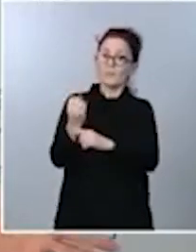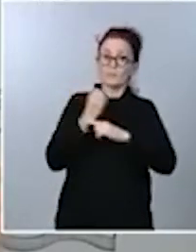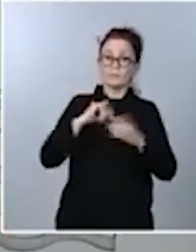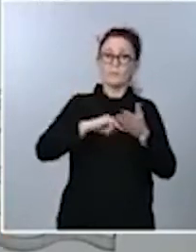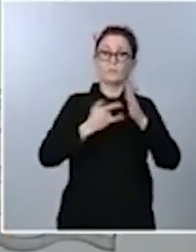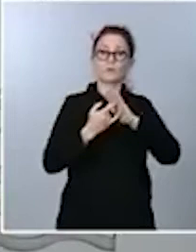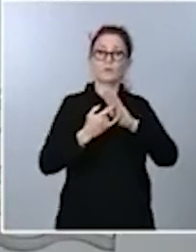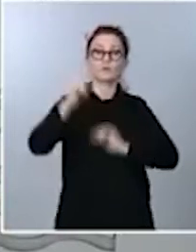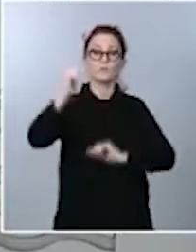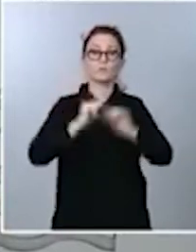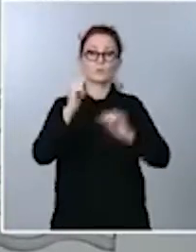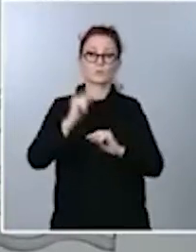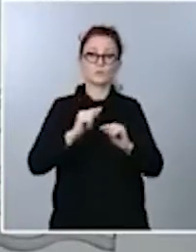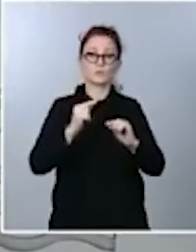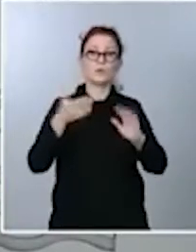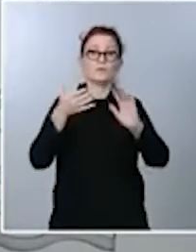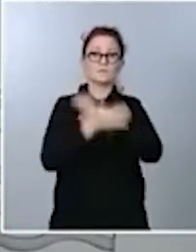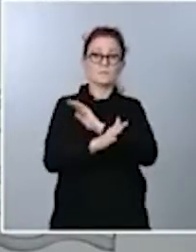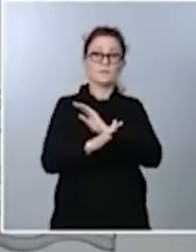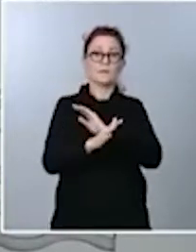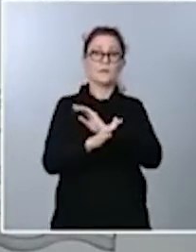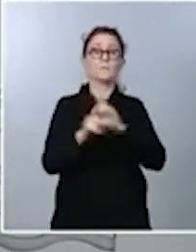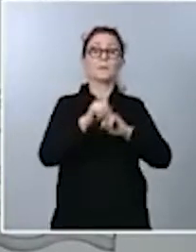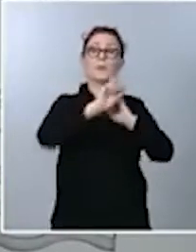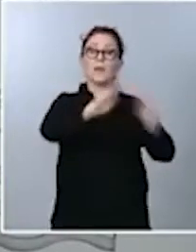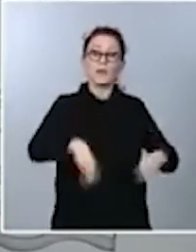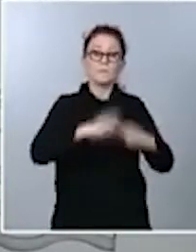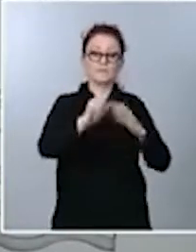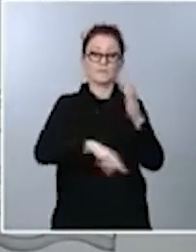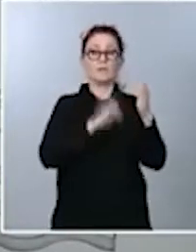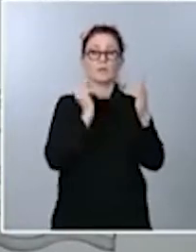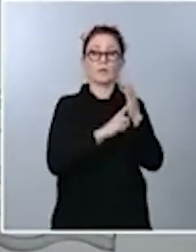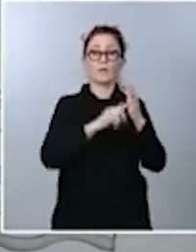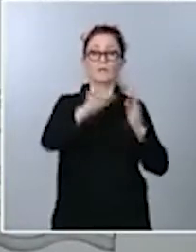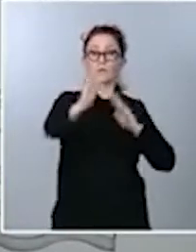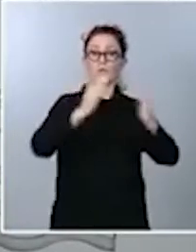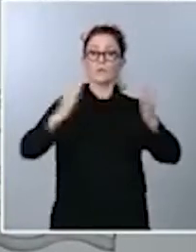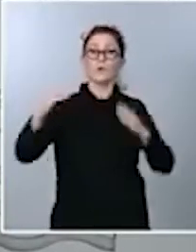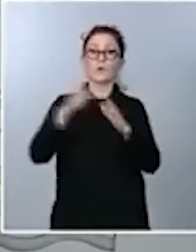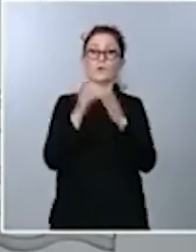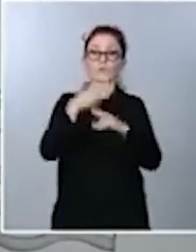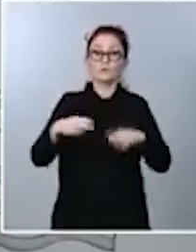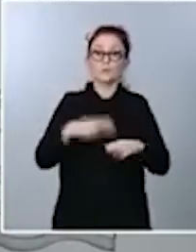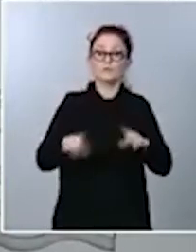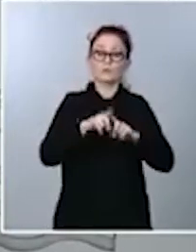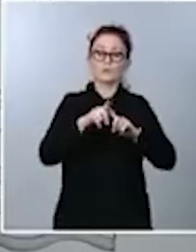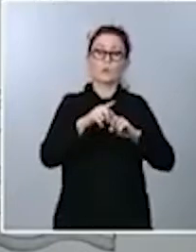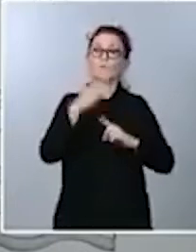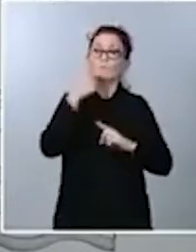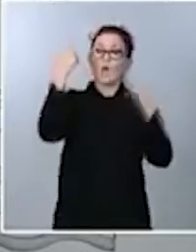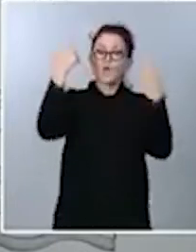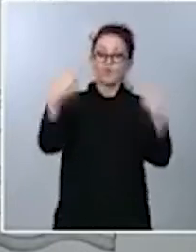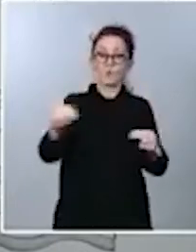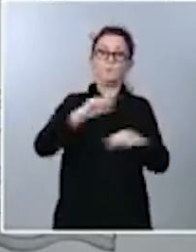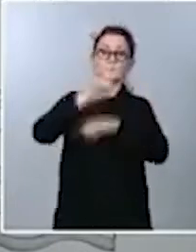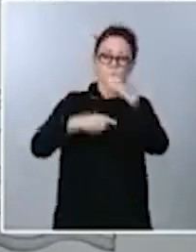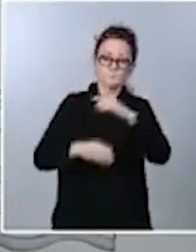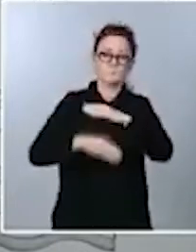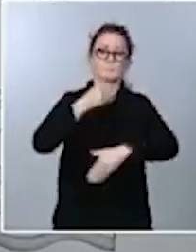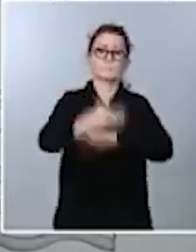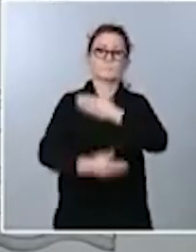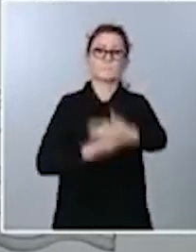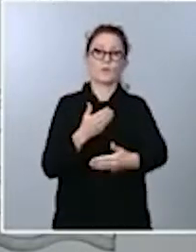rechazar las enmiendas a la totalidad, que presenten diferentes grupos políticos, y a partir de ahí se inicia también un proceso de enmienda